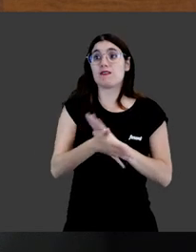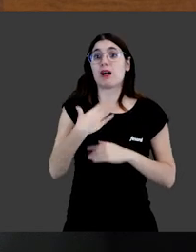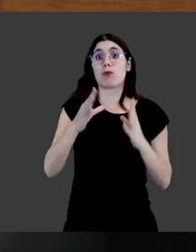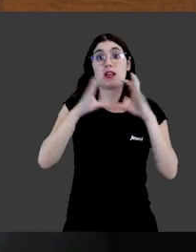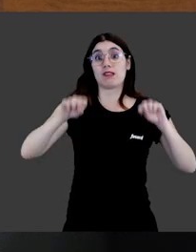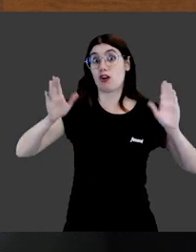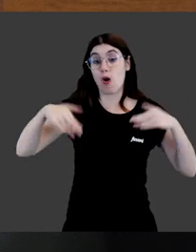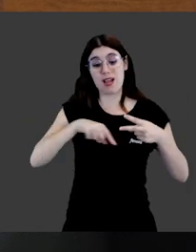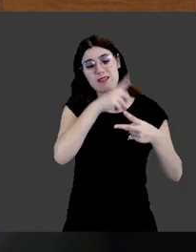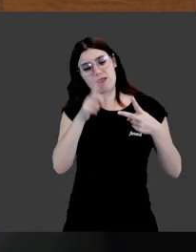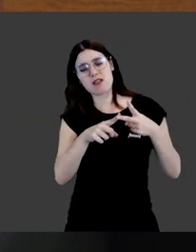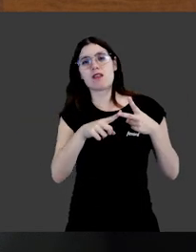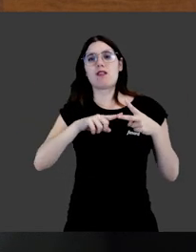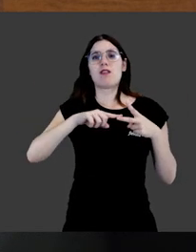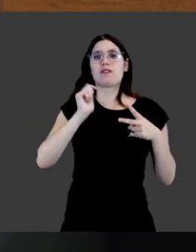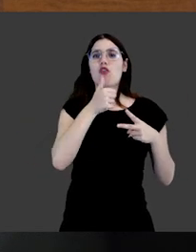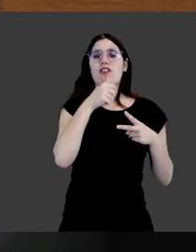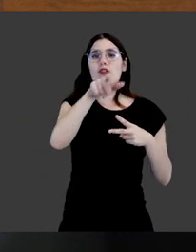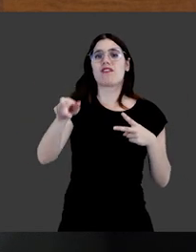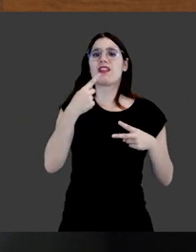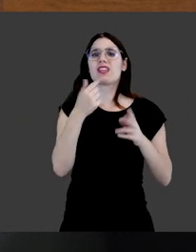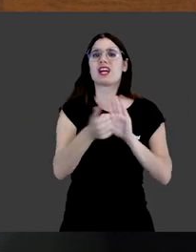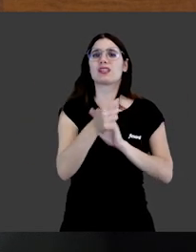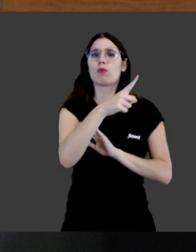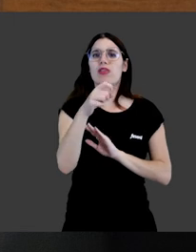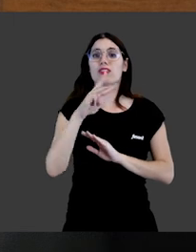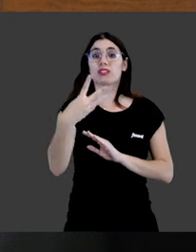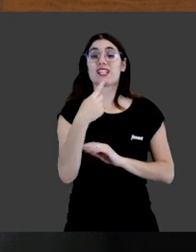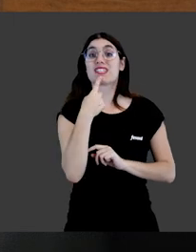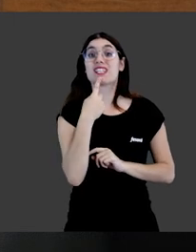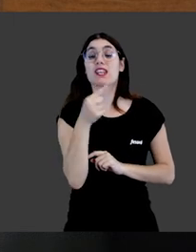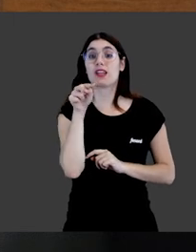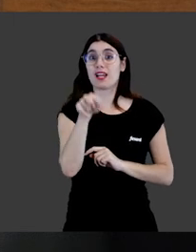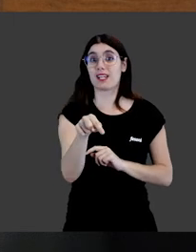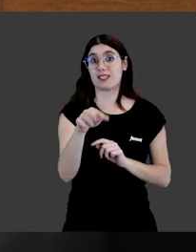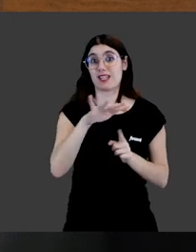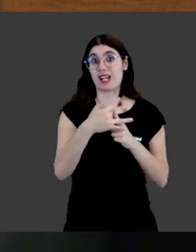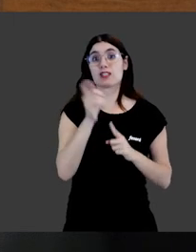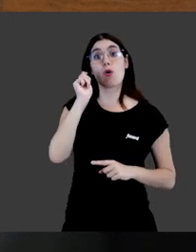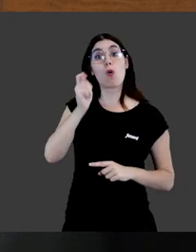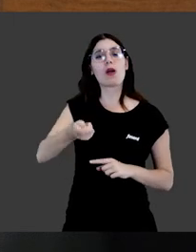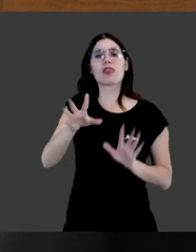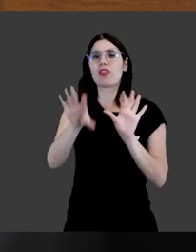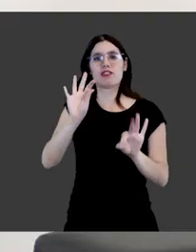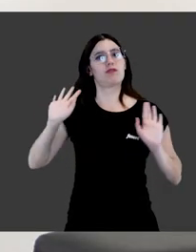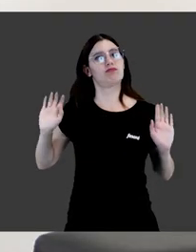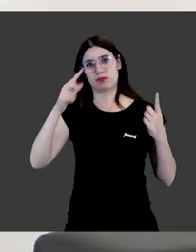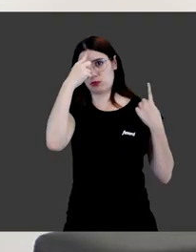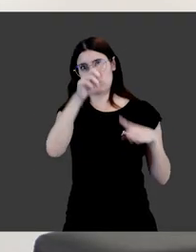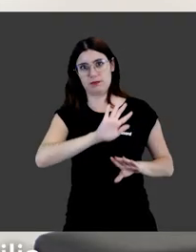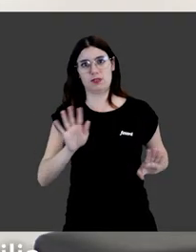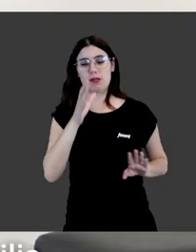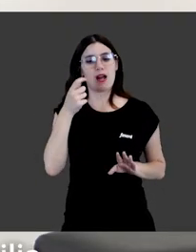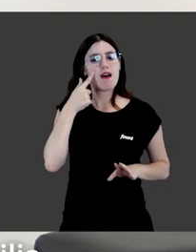exista convenio regulador. En ese caso, el Código Civil también nos dice en el artículo 103 que será en este caso el juez el que, atendiendo esos dos